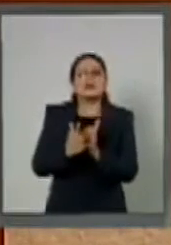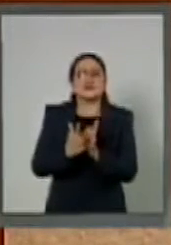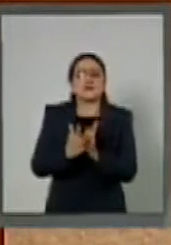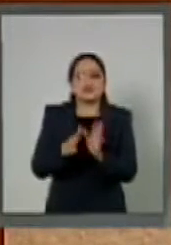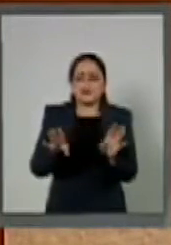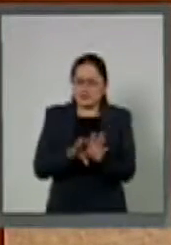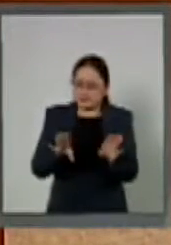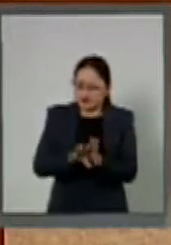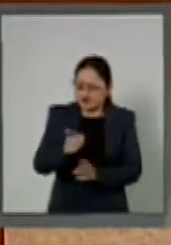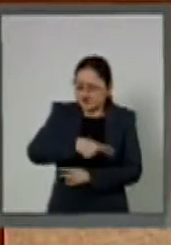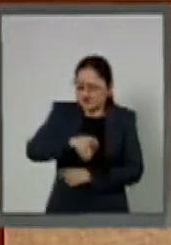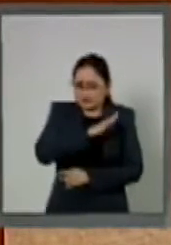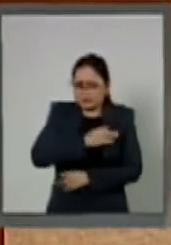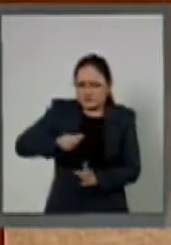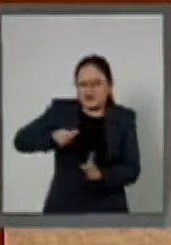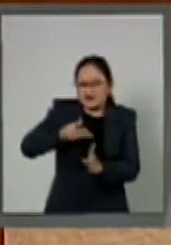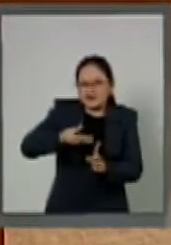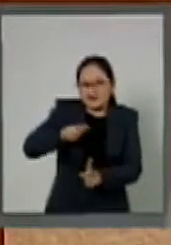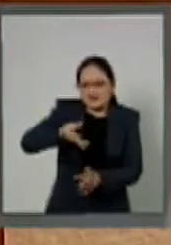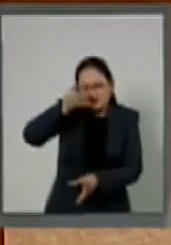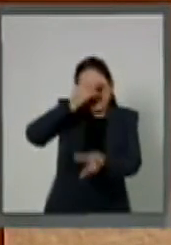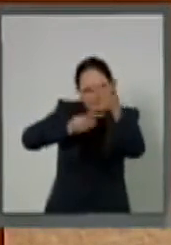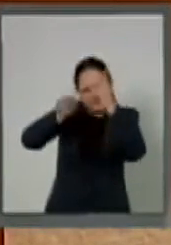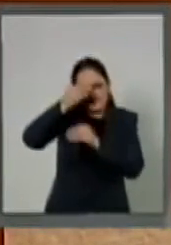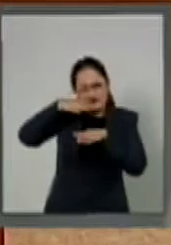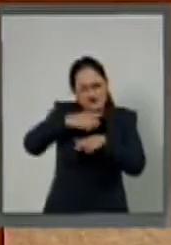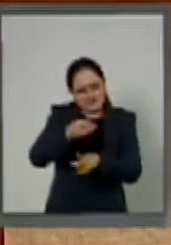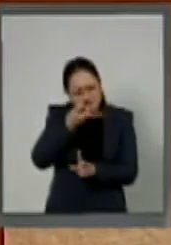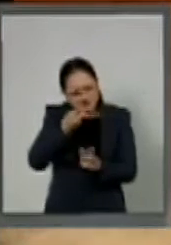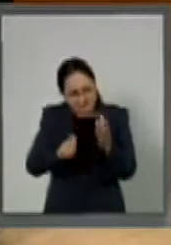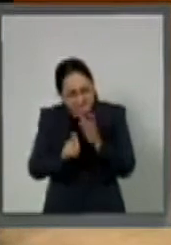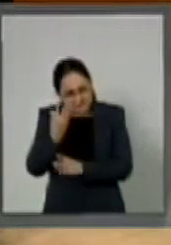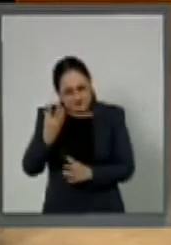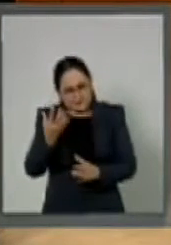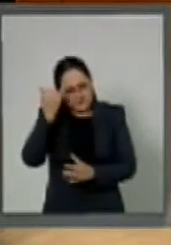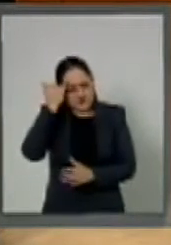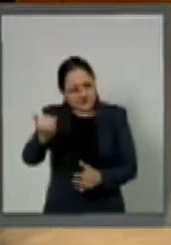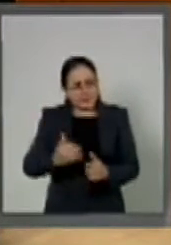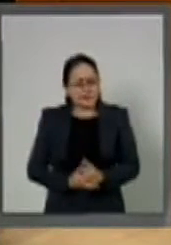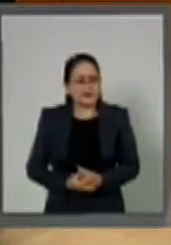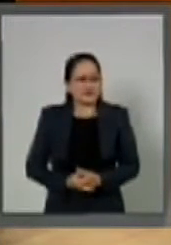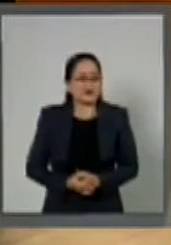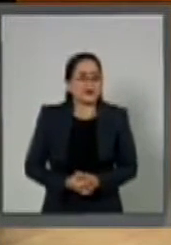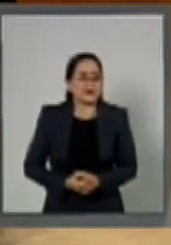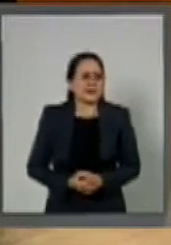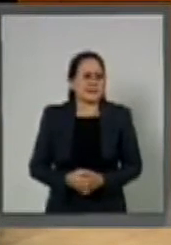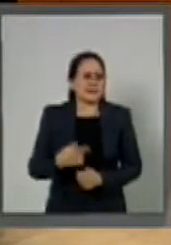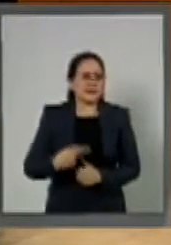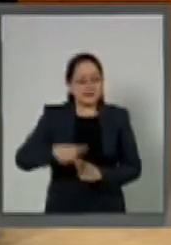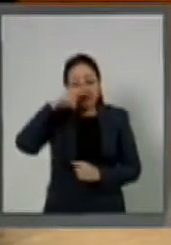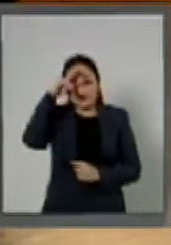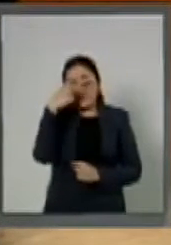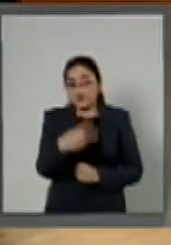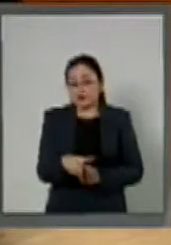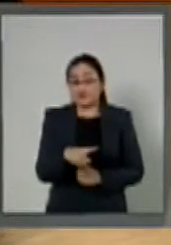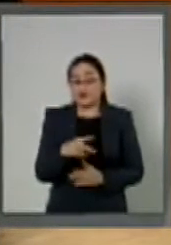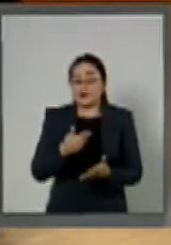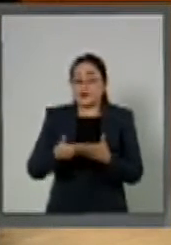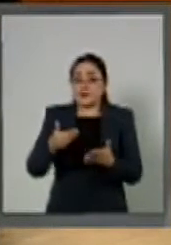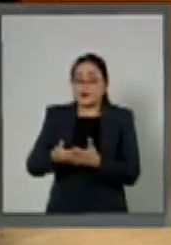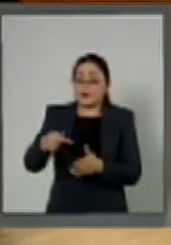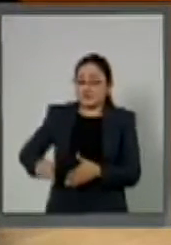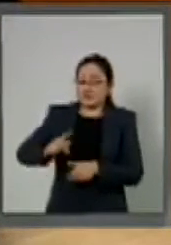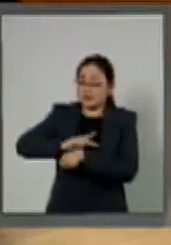donde podremos sembrar, sembrar esta, esta semilla. México es un país, pues, de